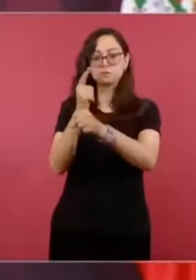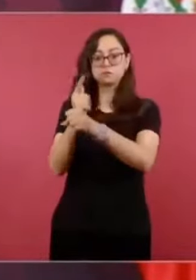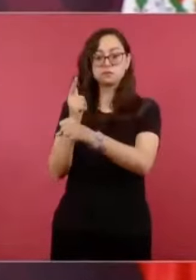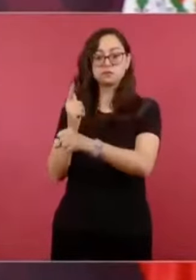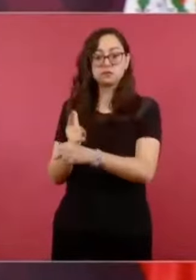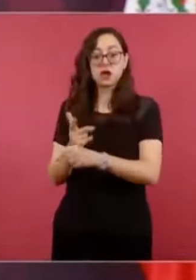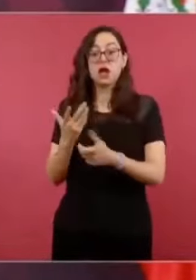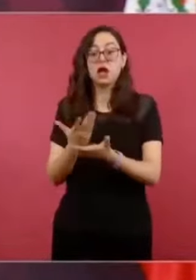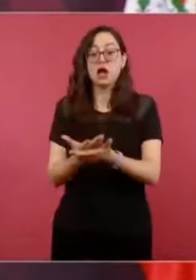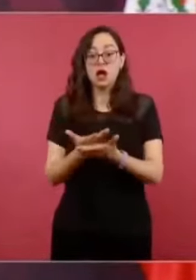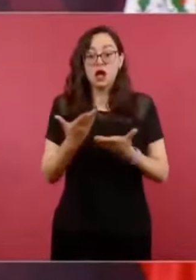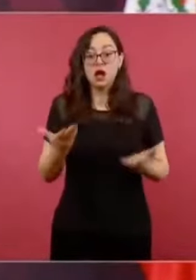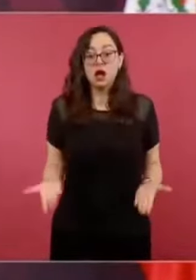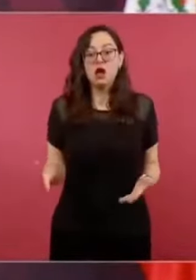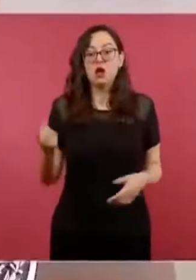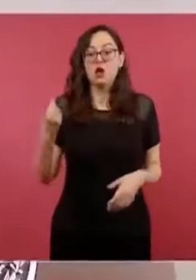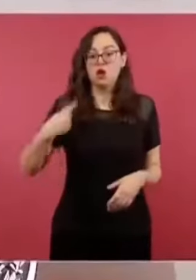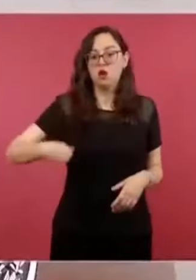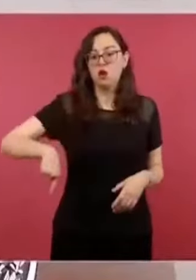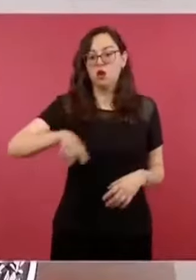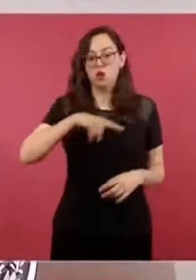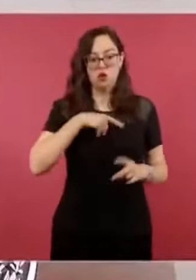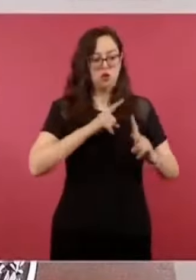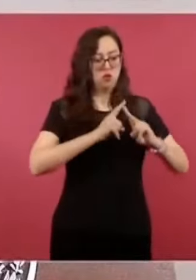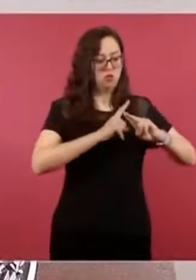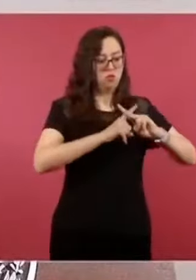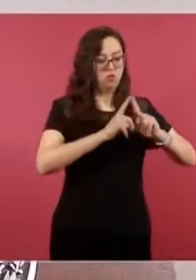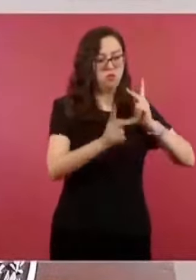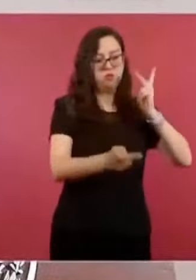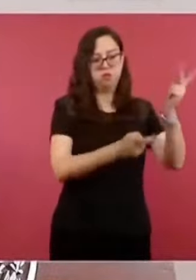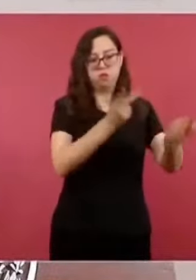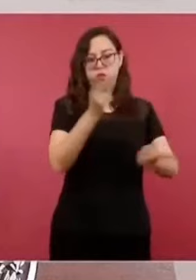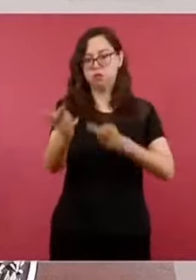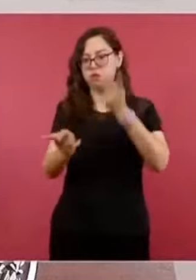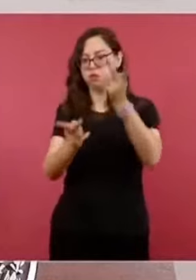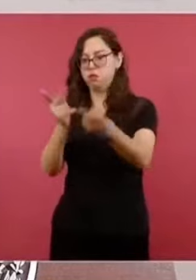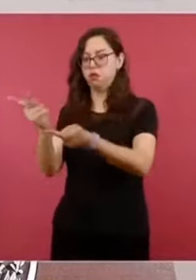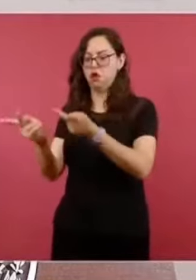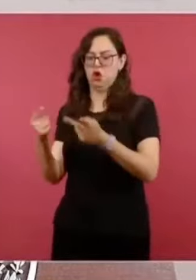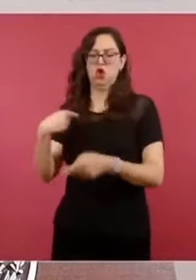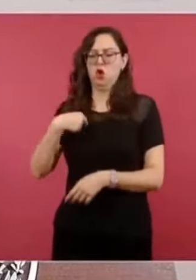hacemos o las las que me llegan, porque tampoco mandamos a hacer